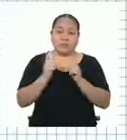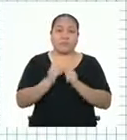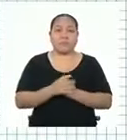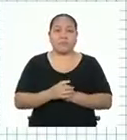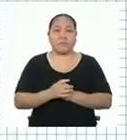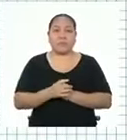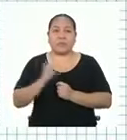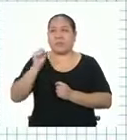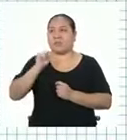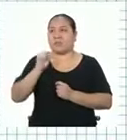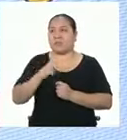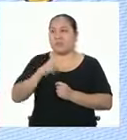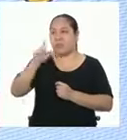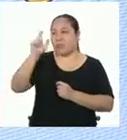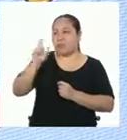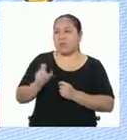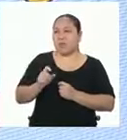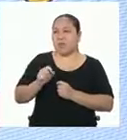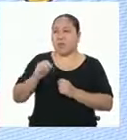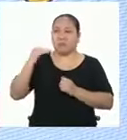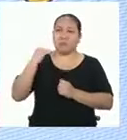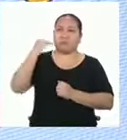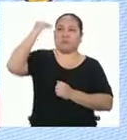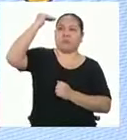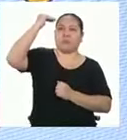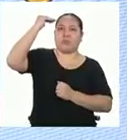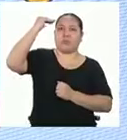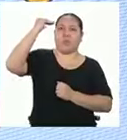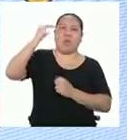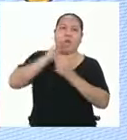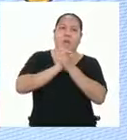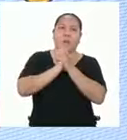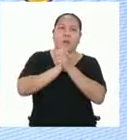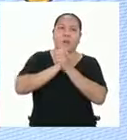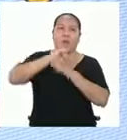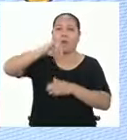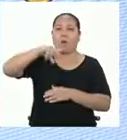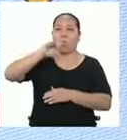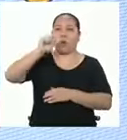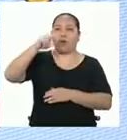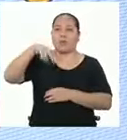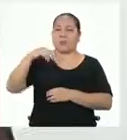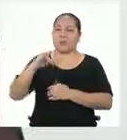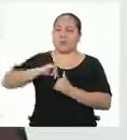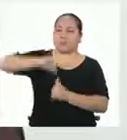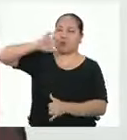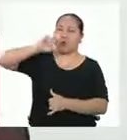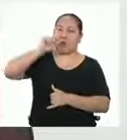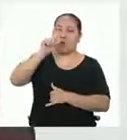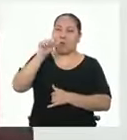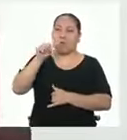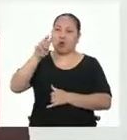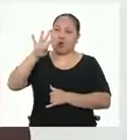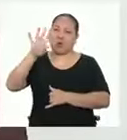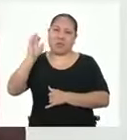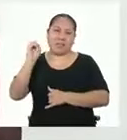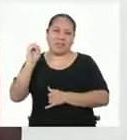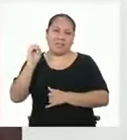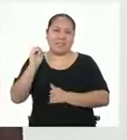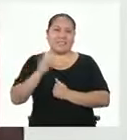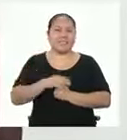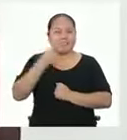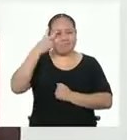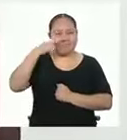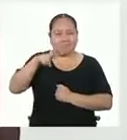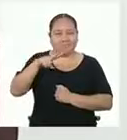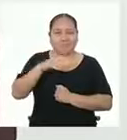Alguien como del tamaño de mi amiga Juanita, que mide como un metro y cuarenta centímetros. ¡Genial! Tengamos eso